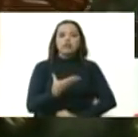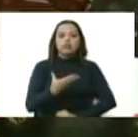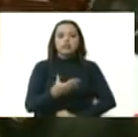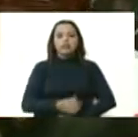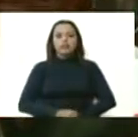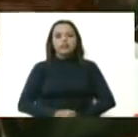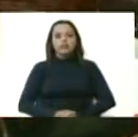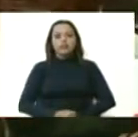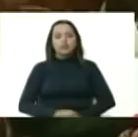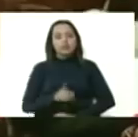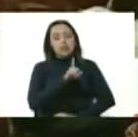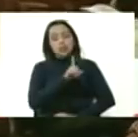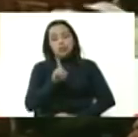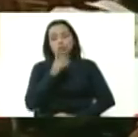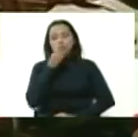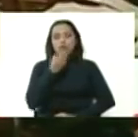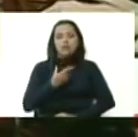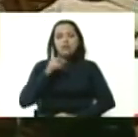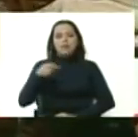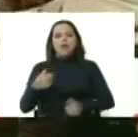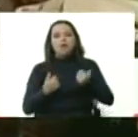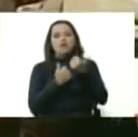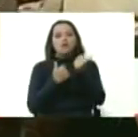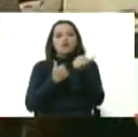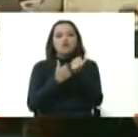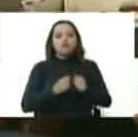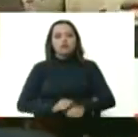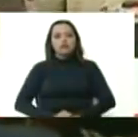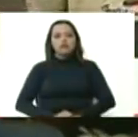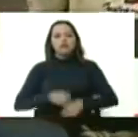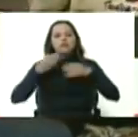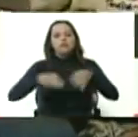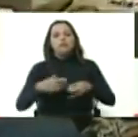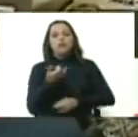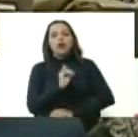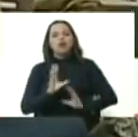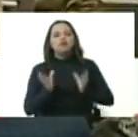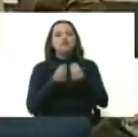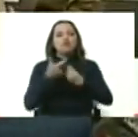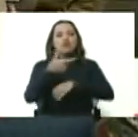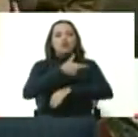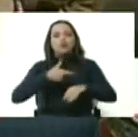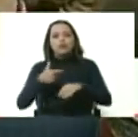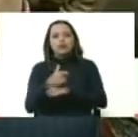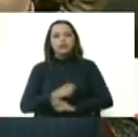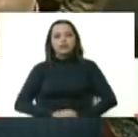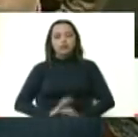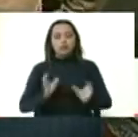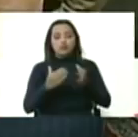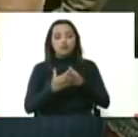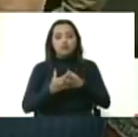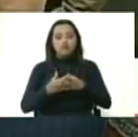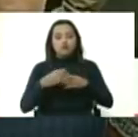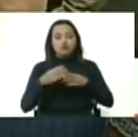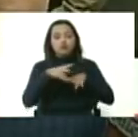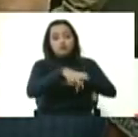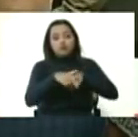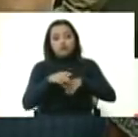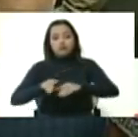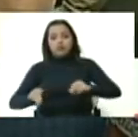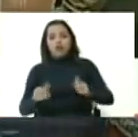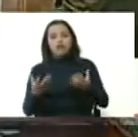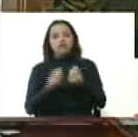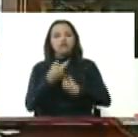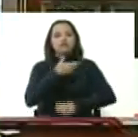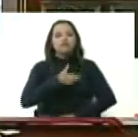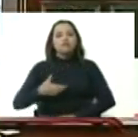y en las no buenas ayudarlos siempre tienen un gobierno los sectores agrícolas y agroindustriales del país tienen